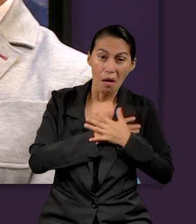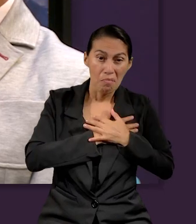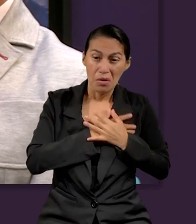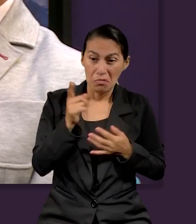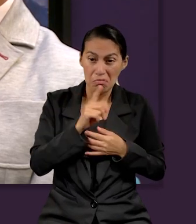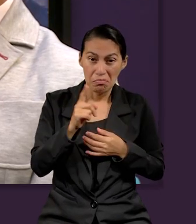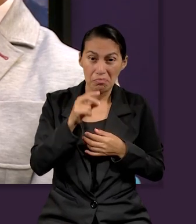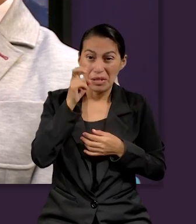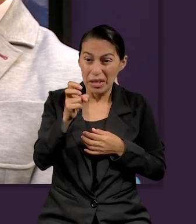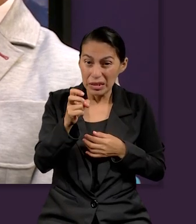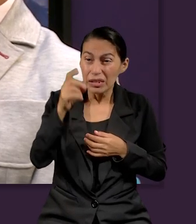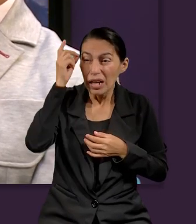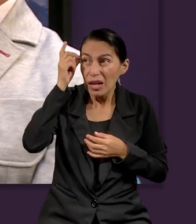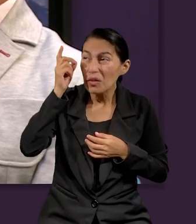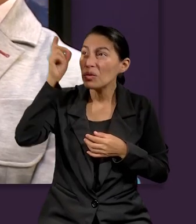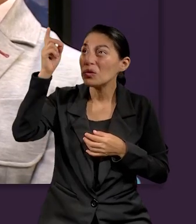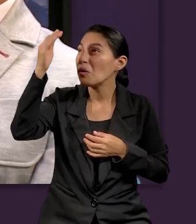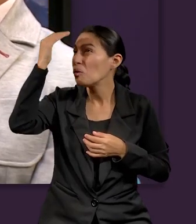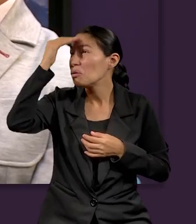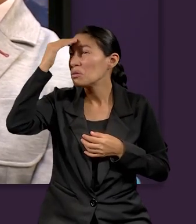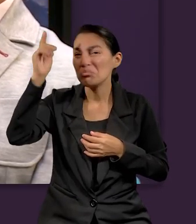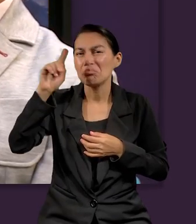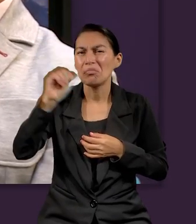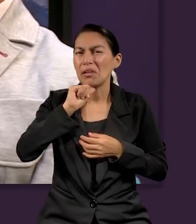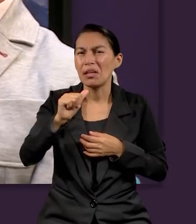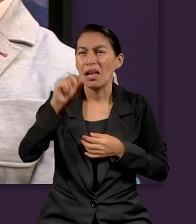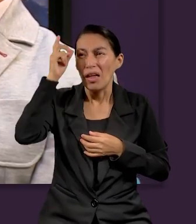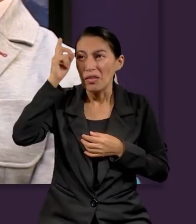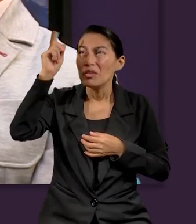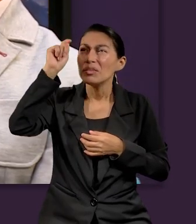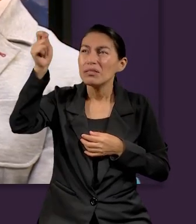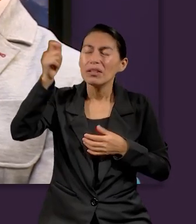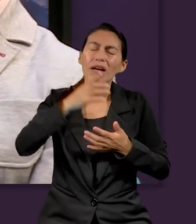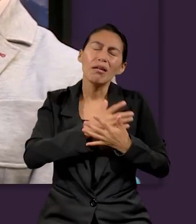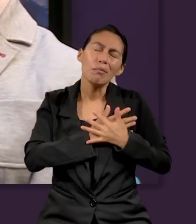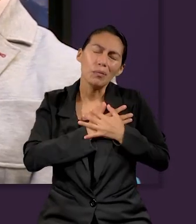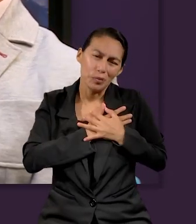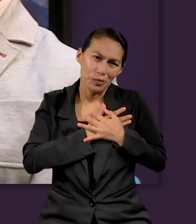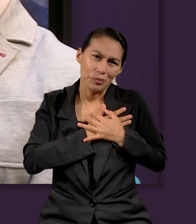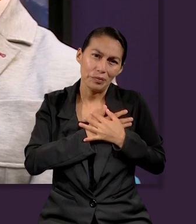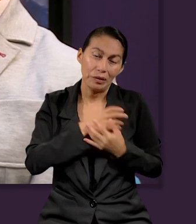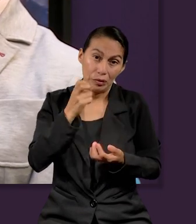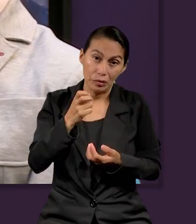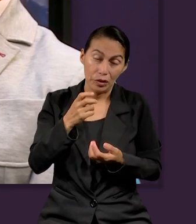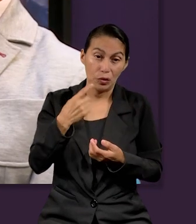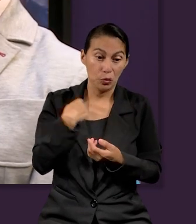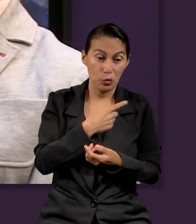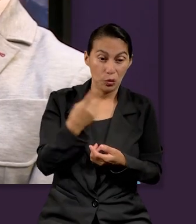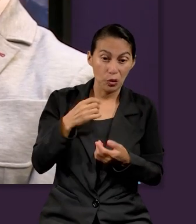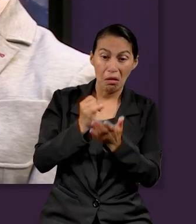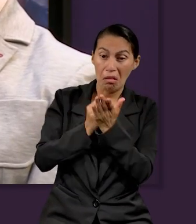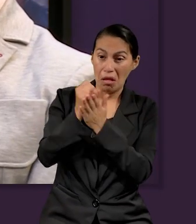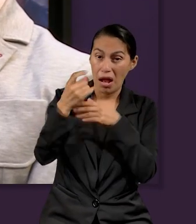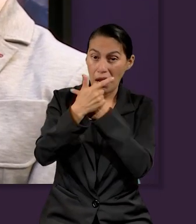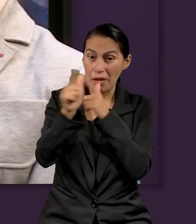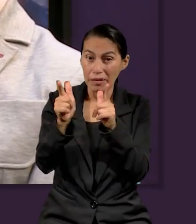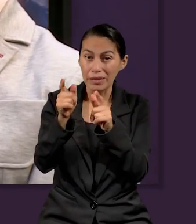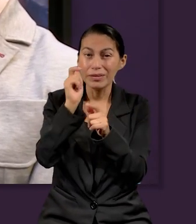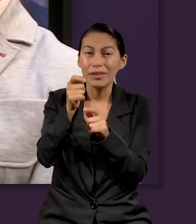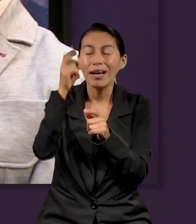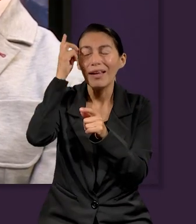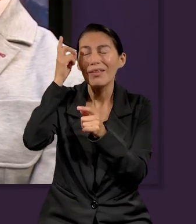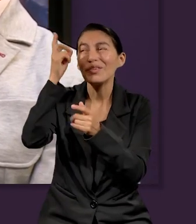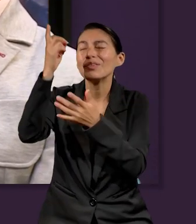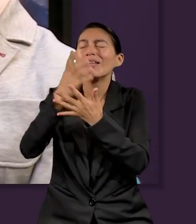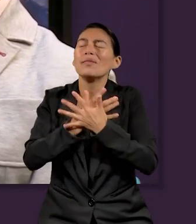conocido a Dios porque Dios es amor. Y la base del libre albedrío es el amor hacia sus hijos y todos los seres que él ha creado.